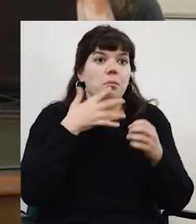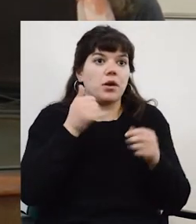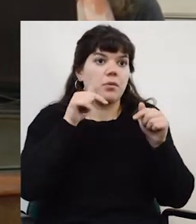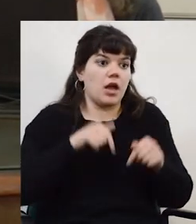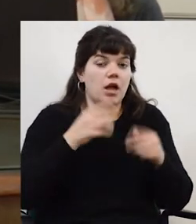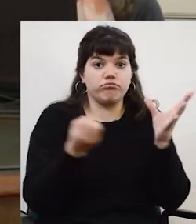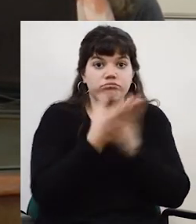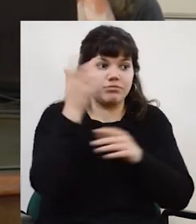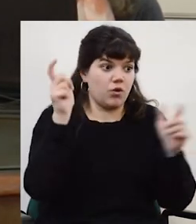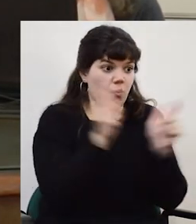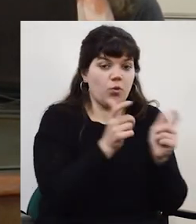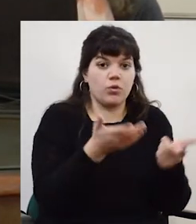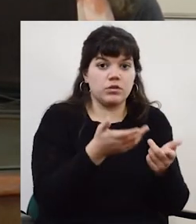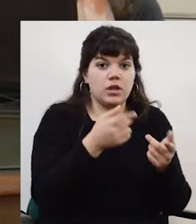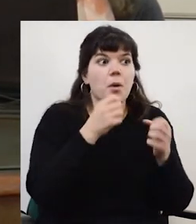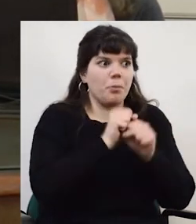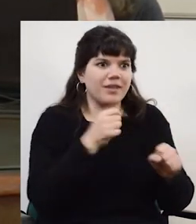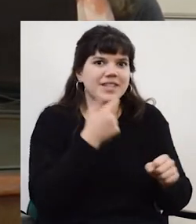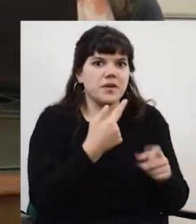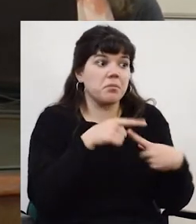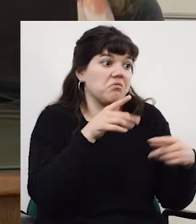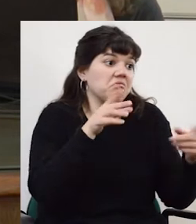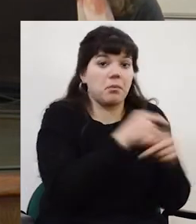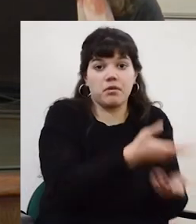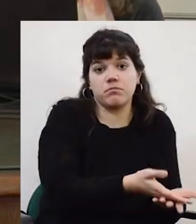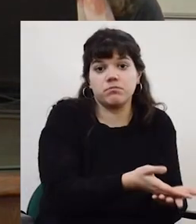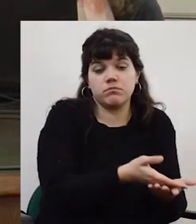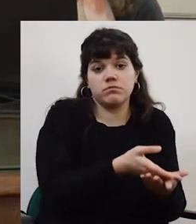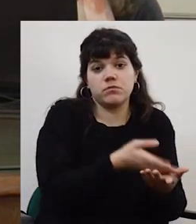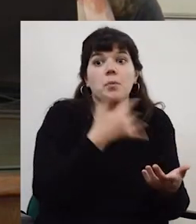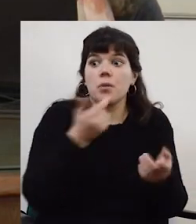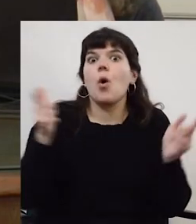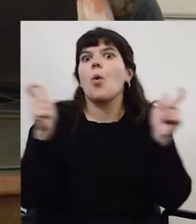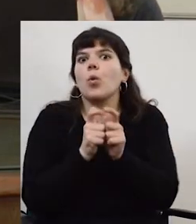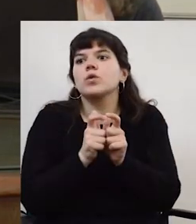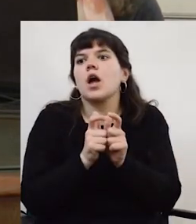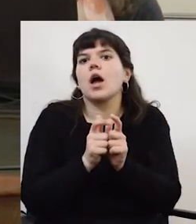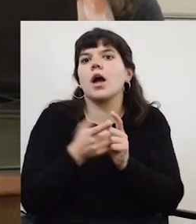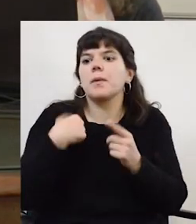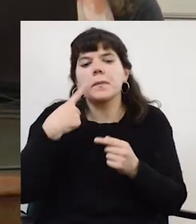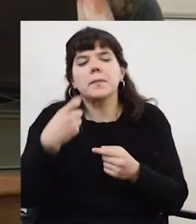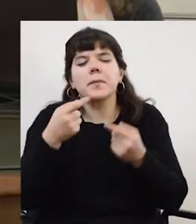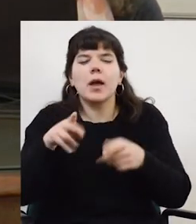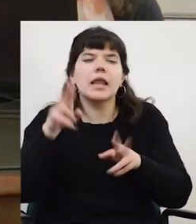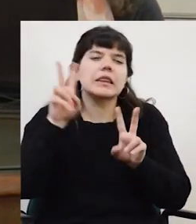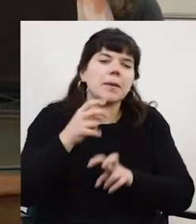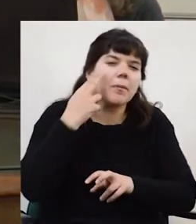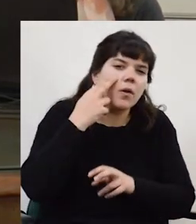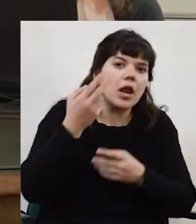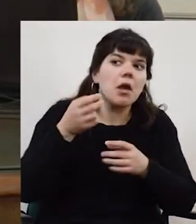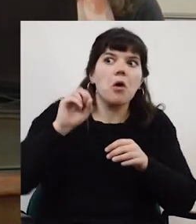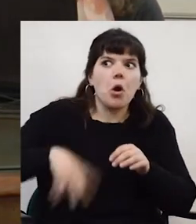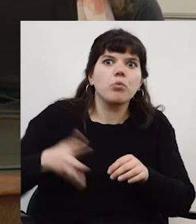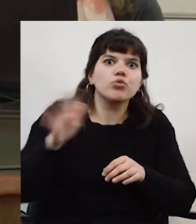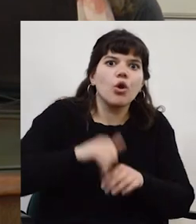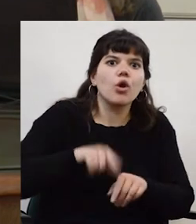un evento, puede servir en una dimensión, pero se termina ahí. Si es juntarse para identificar problemáticas comunes